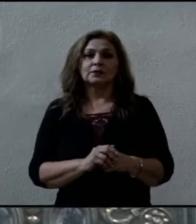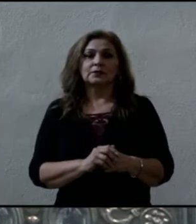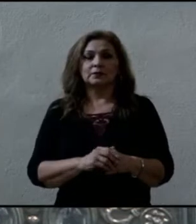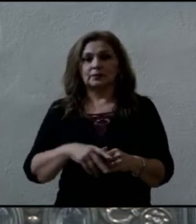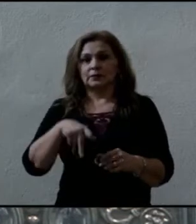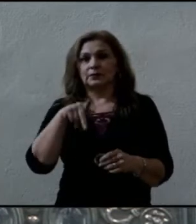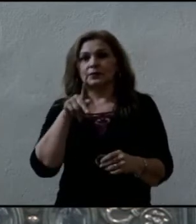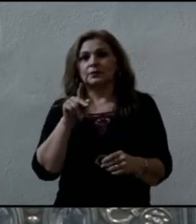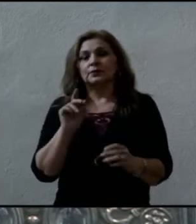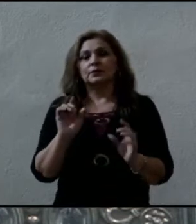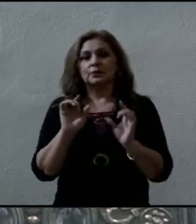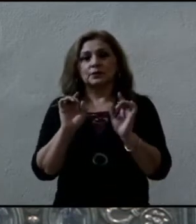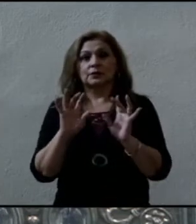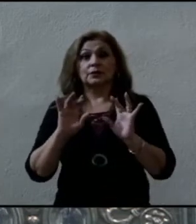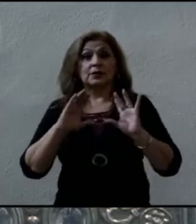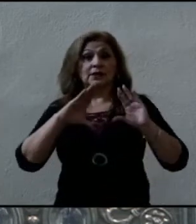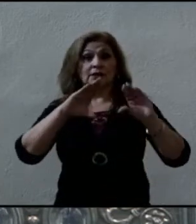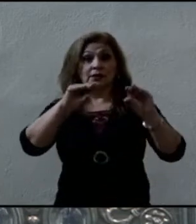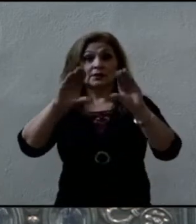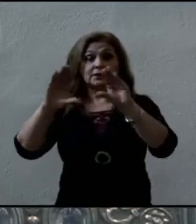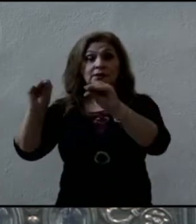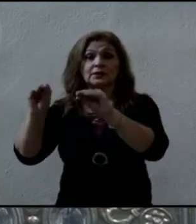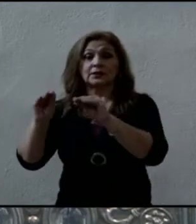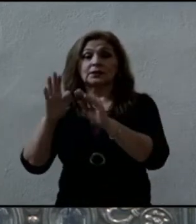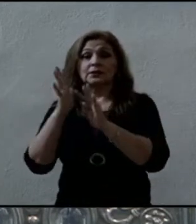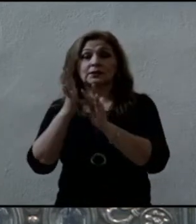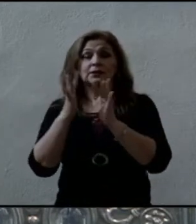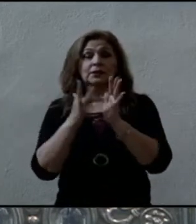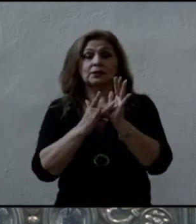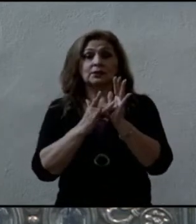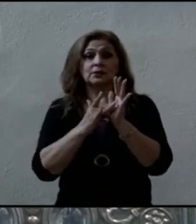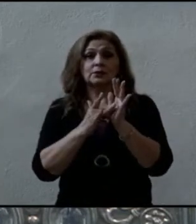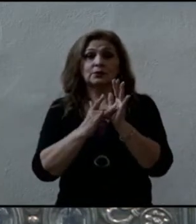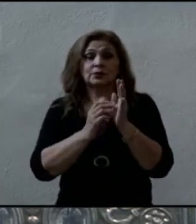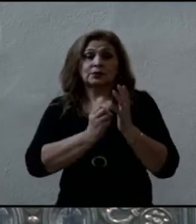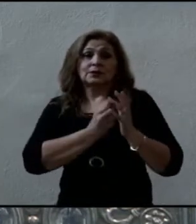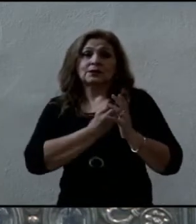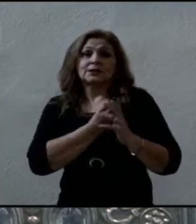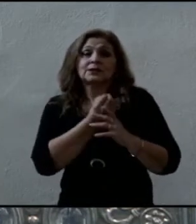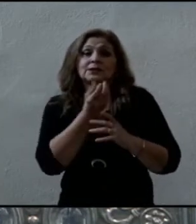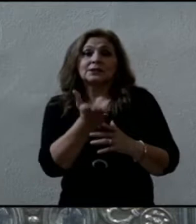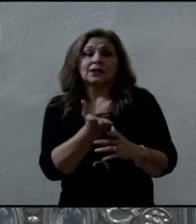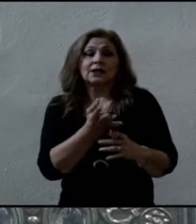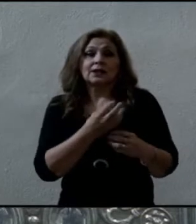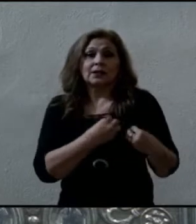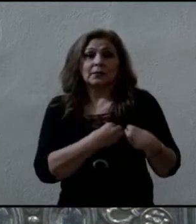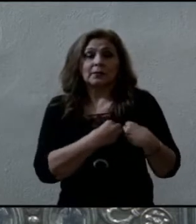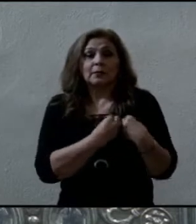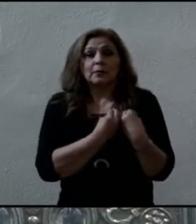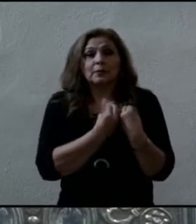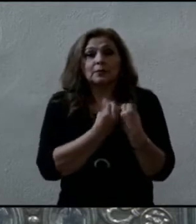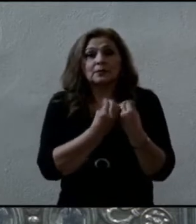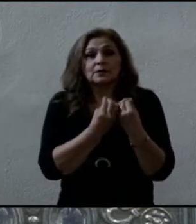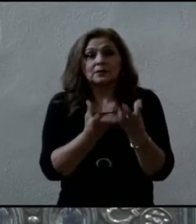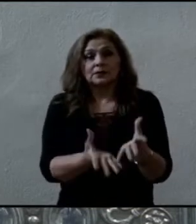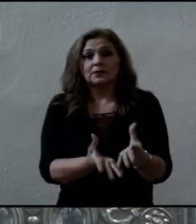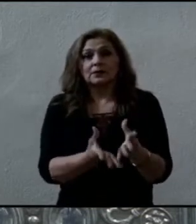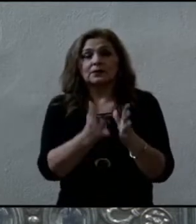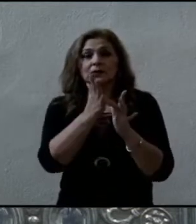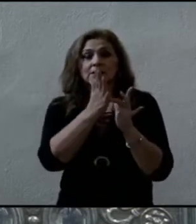brota de ese sentimiento misericordioso del pueblo.